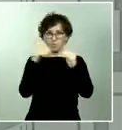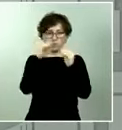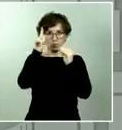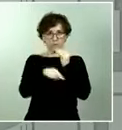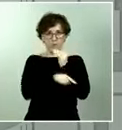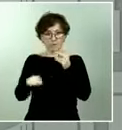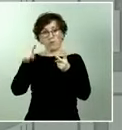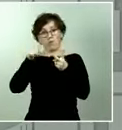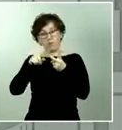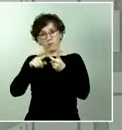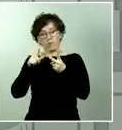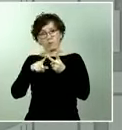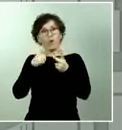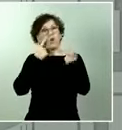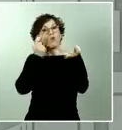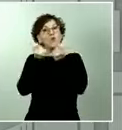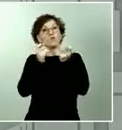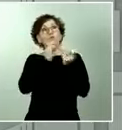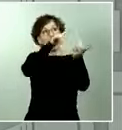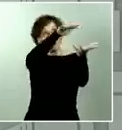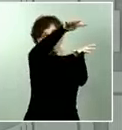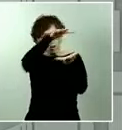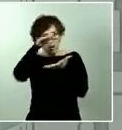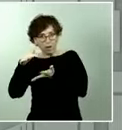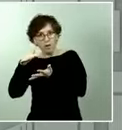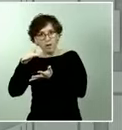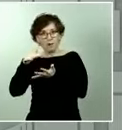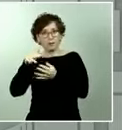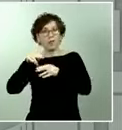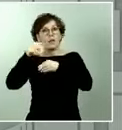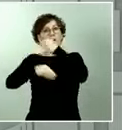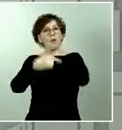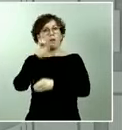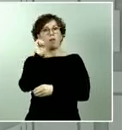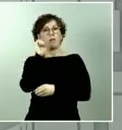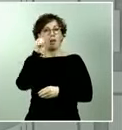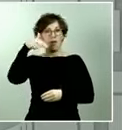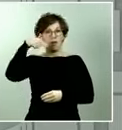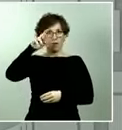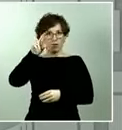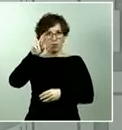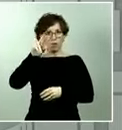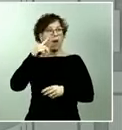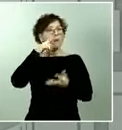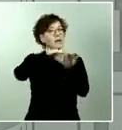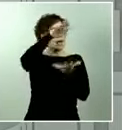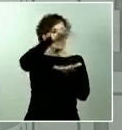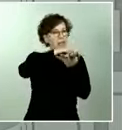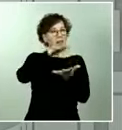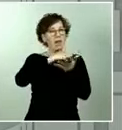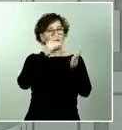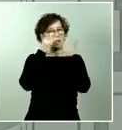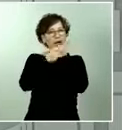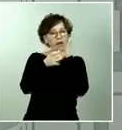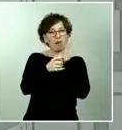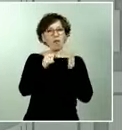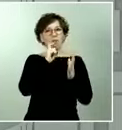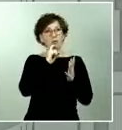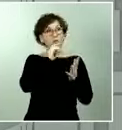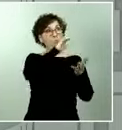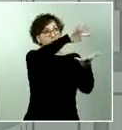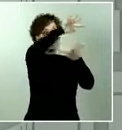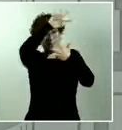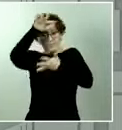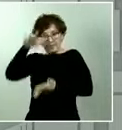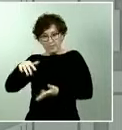verificando las cantidades y la composición del material que se ha adquirido y en tercer lugar una verificación ya en territorio español por parte del Instituto